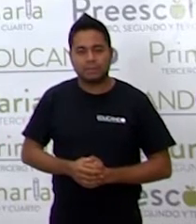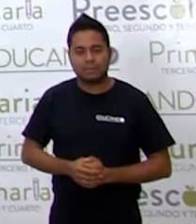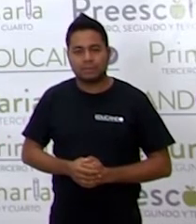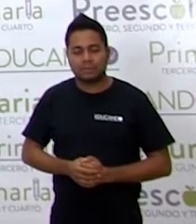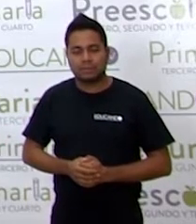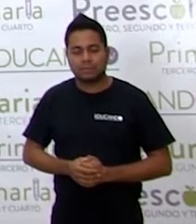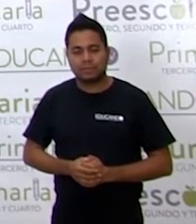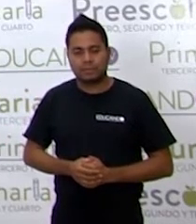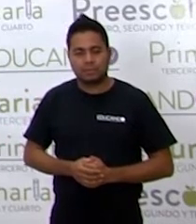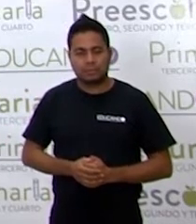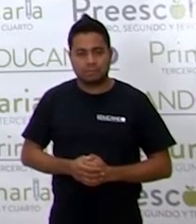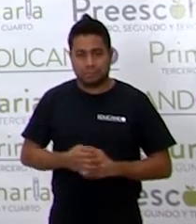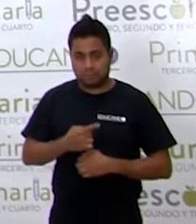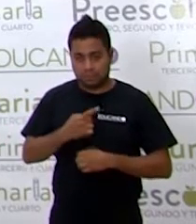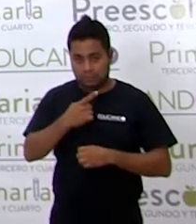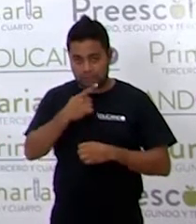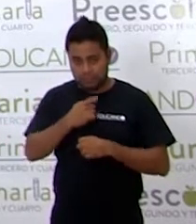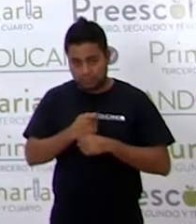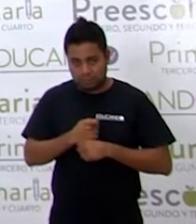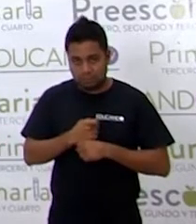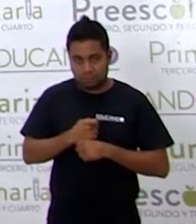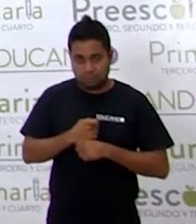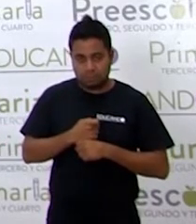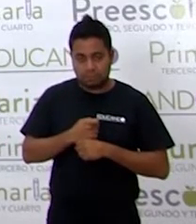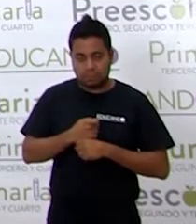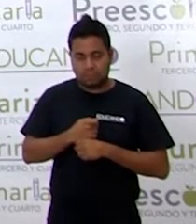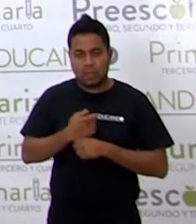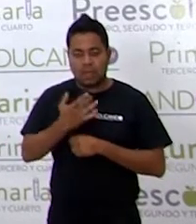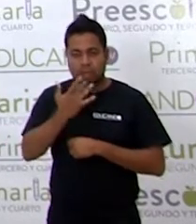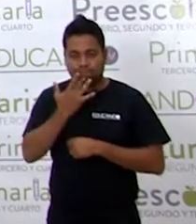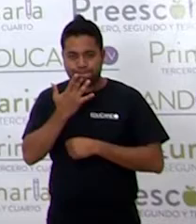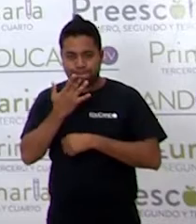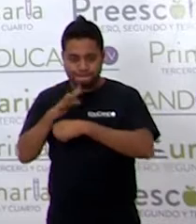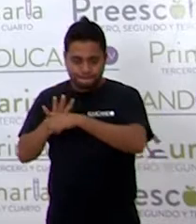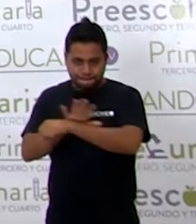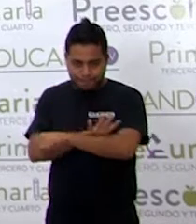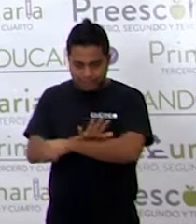Tenemos primero que la lagartija